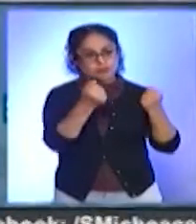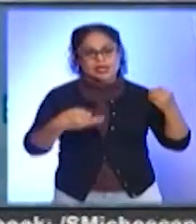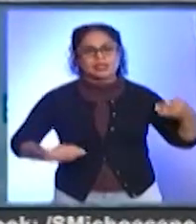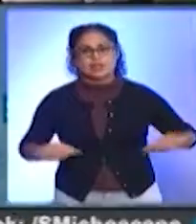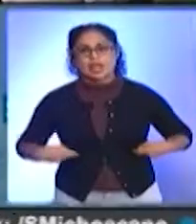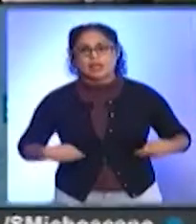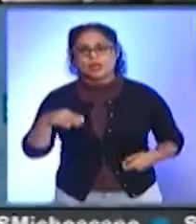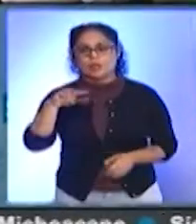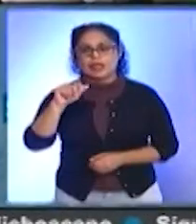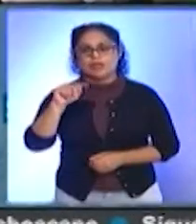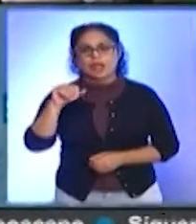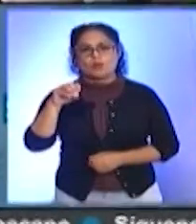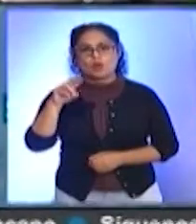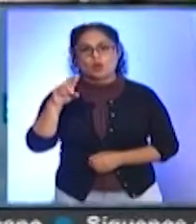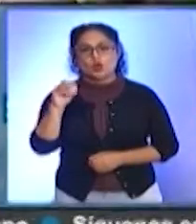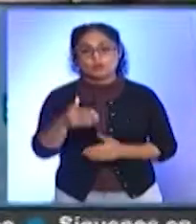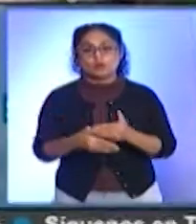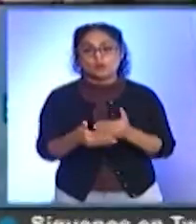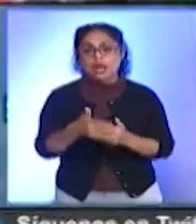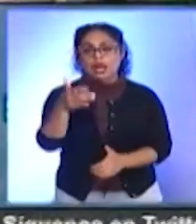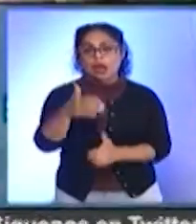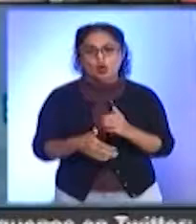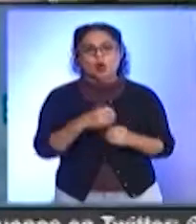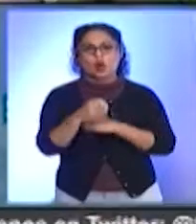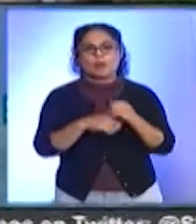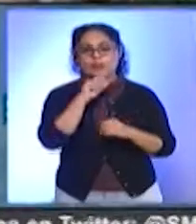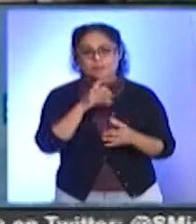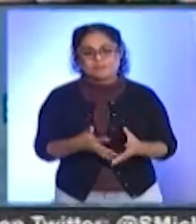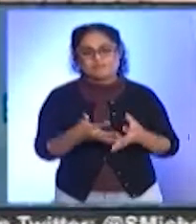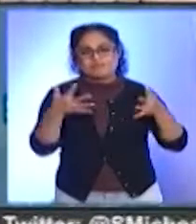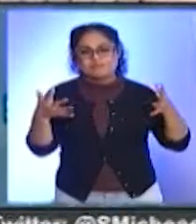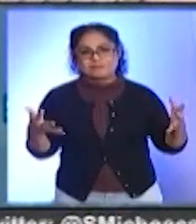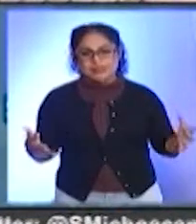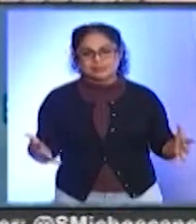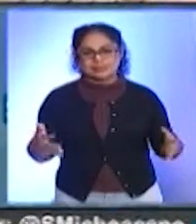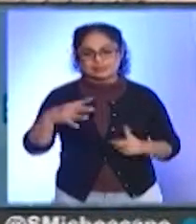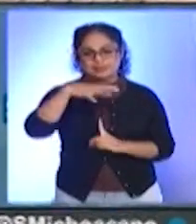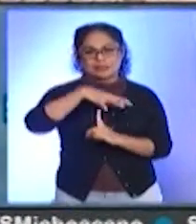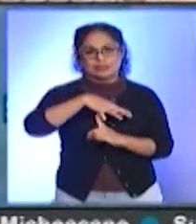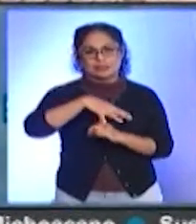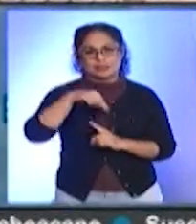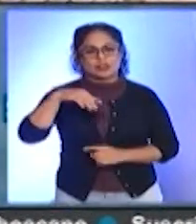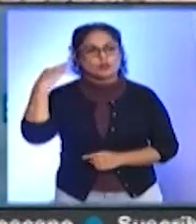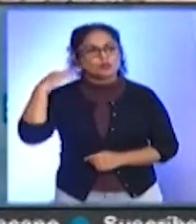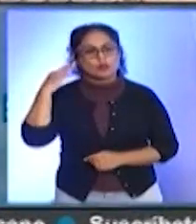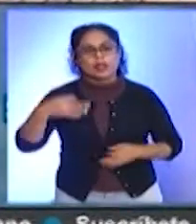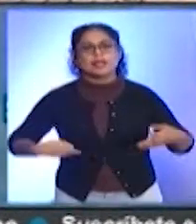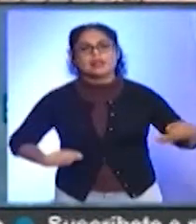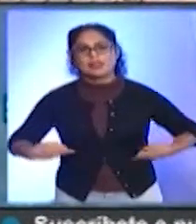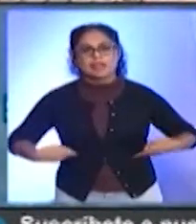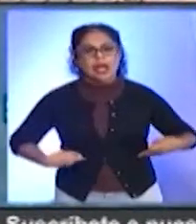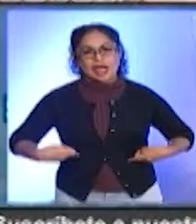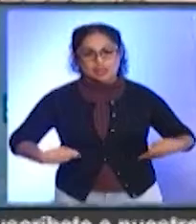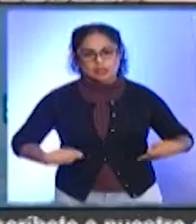aseguró que en los próximos días se concluirán y entregarán obras como la ampliación y modernización del Centro de Convenciones de Morelia, el Teatro de la Constitución